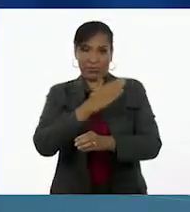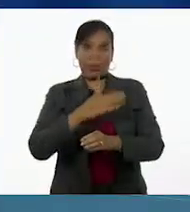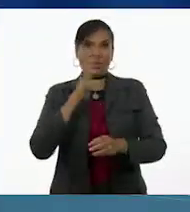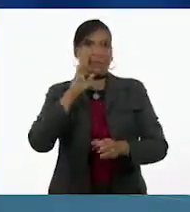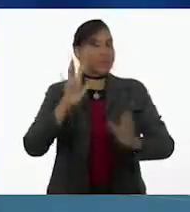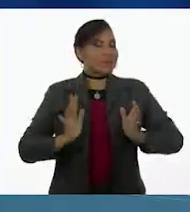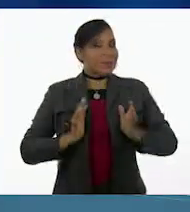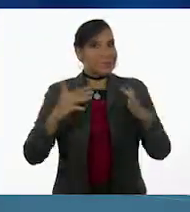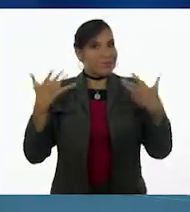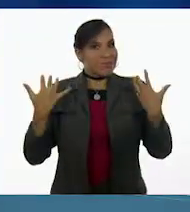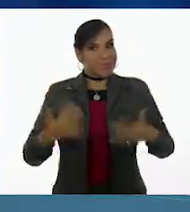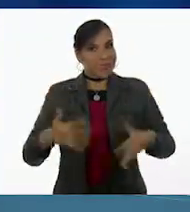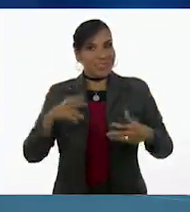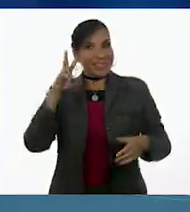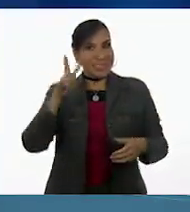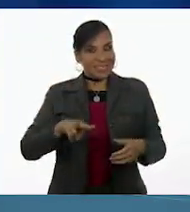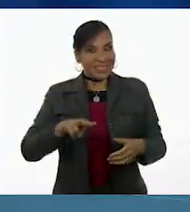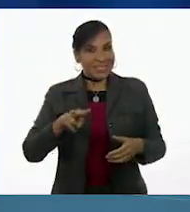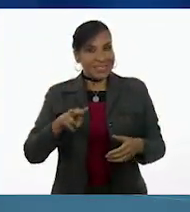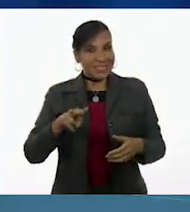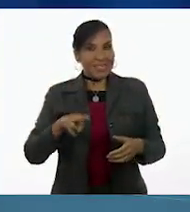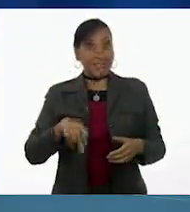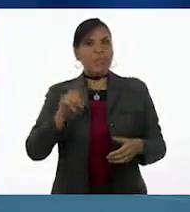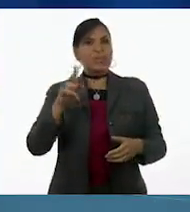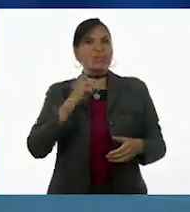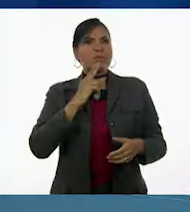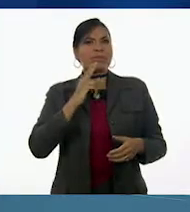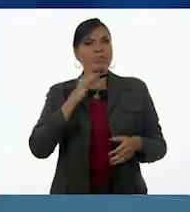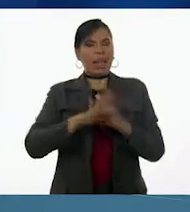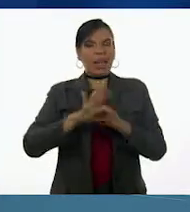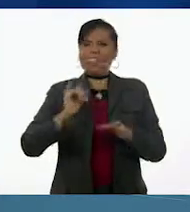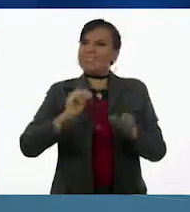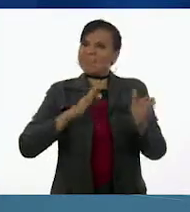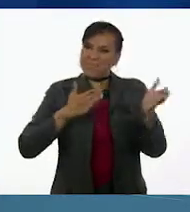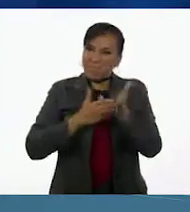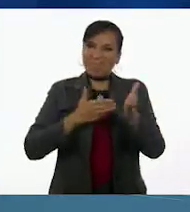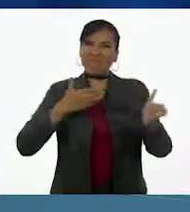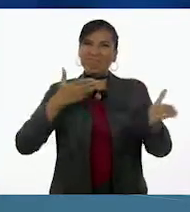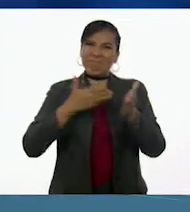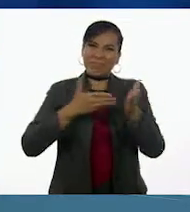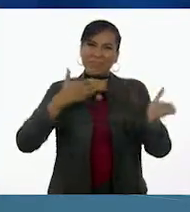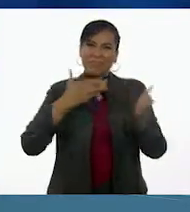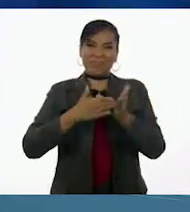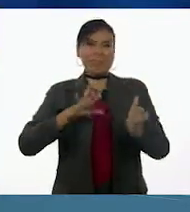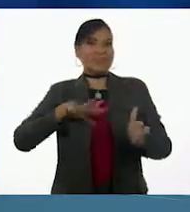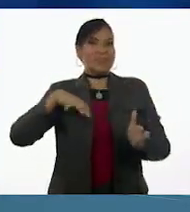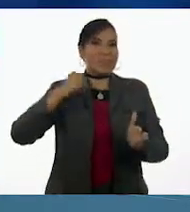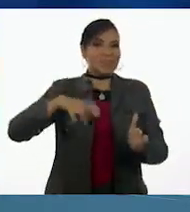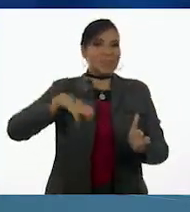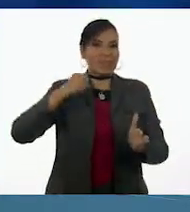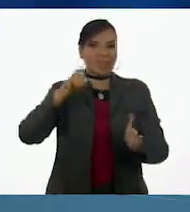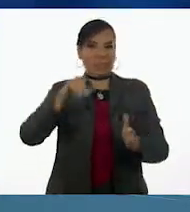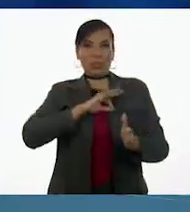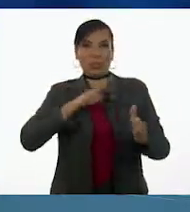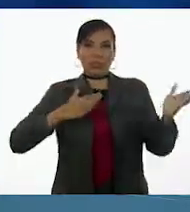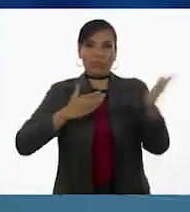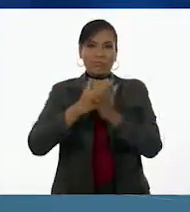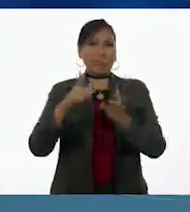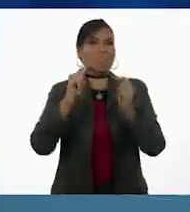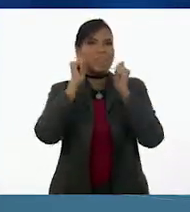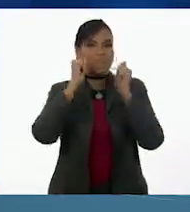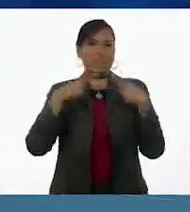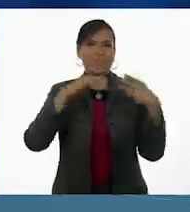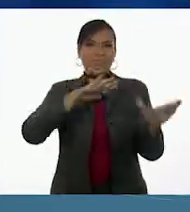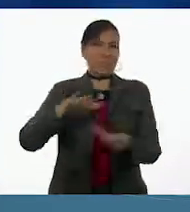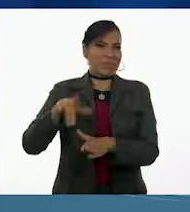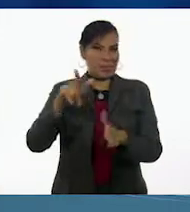¡Qué impresionante! ¿Verdad? Usó la perseverancia para lograr sus metas y no dejó que nadie se lo impidiera.